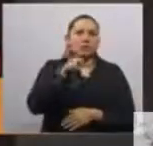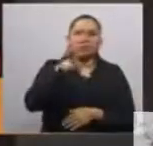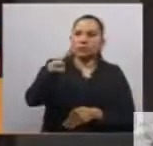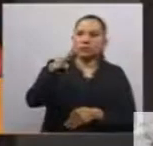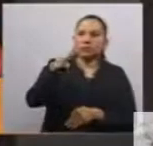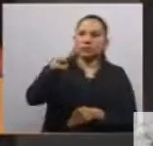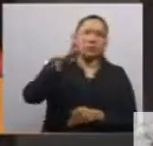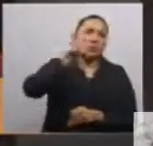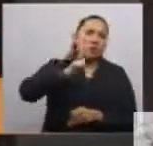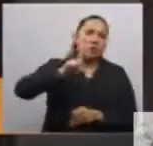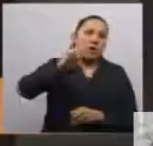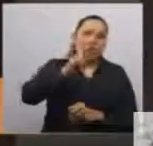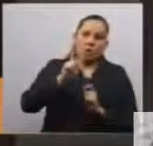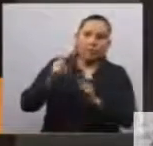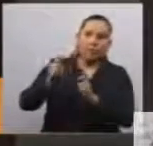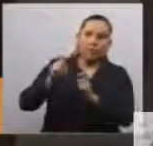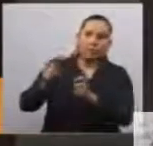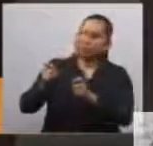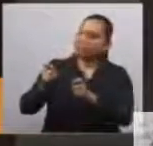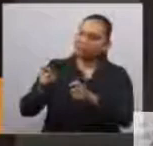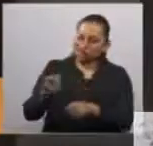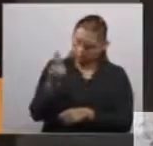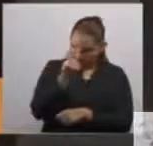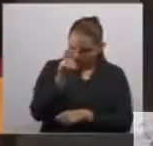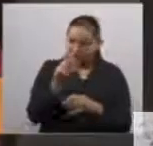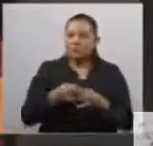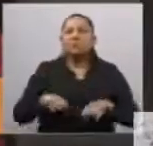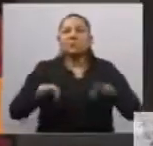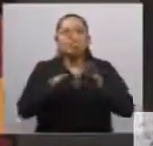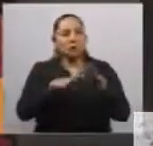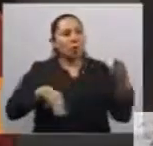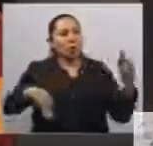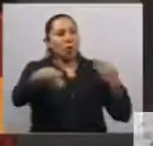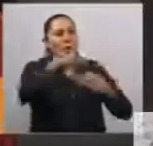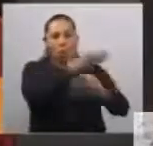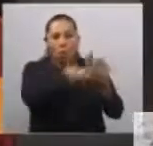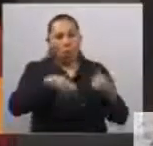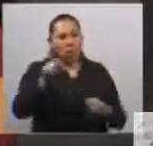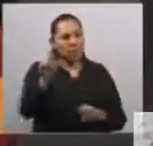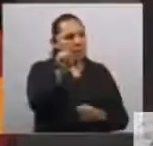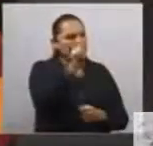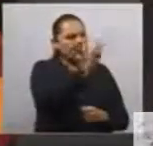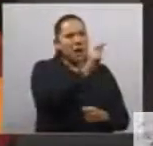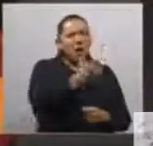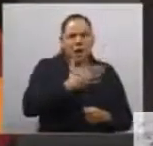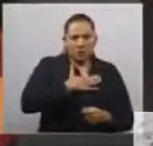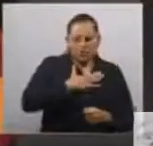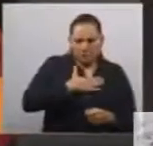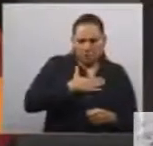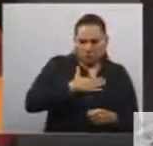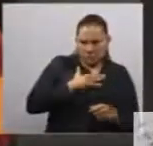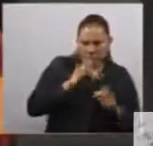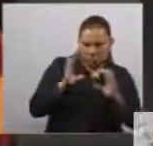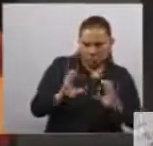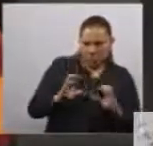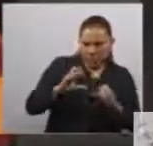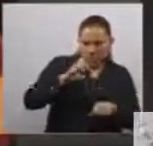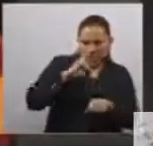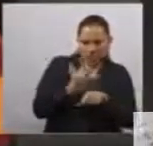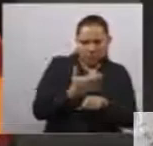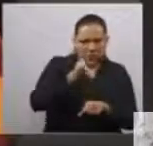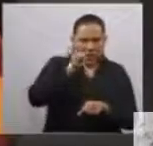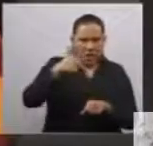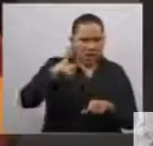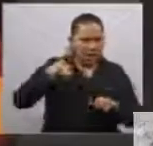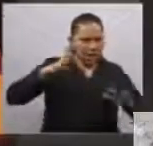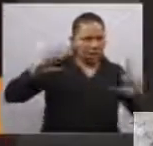que todos aquellos actores de la sociedad que se han deslindado de la responsabilidad de los cuidados sean corresponsables